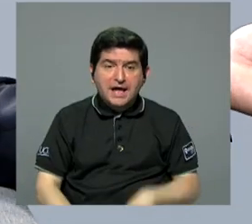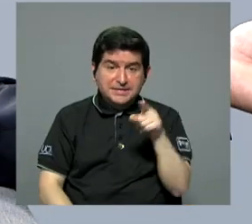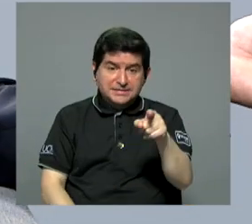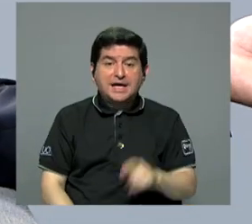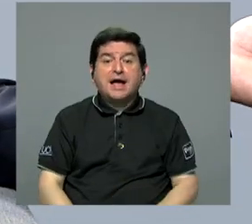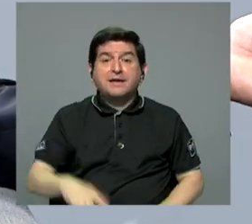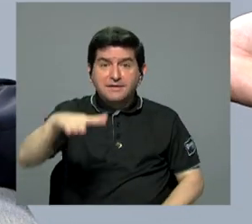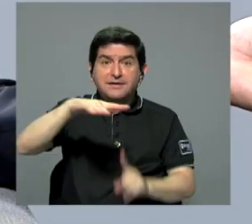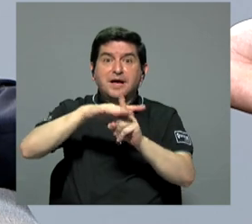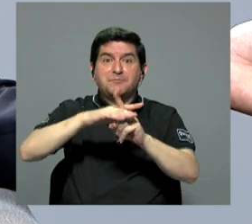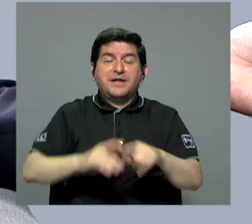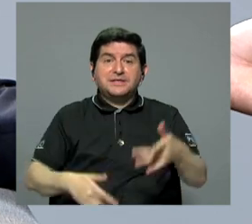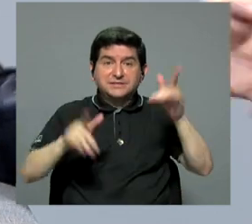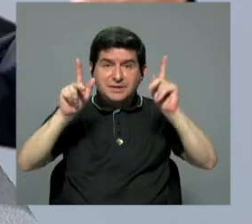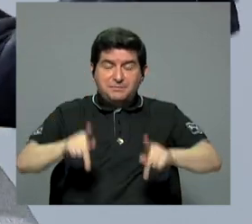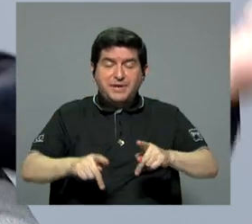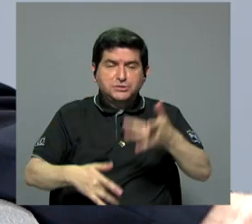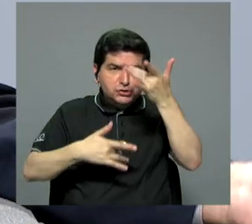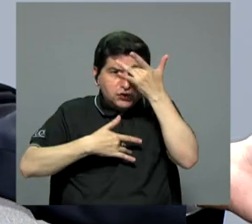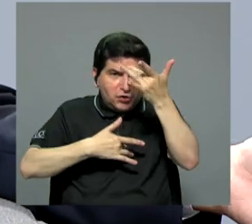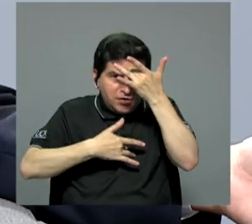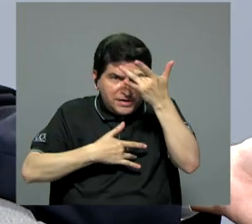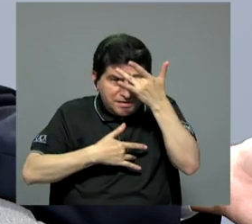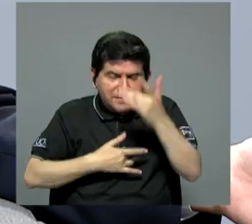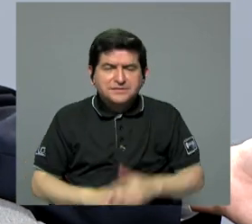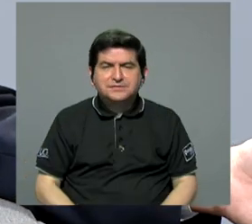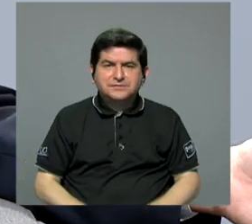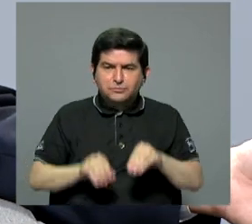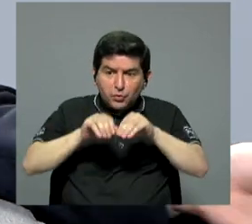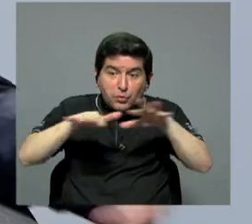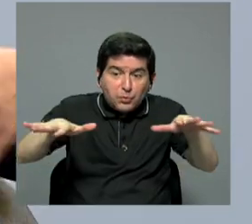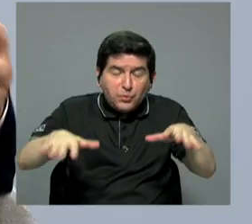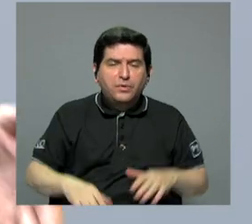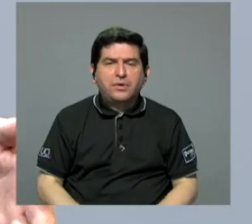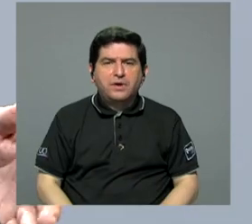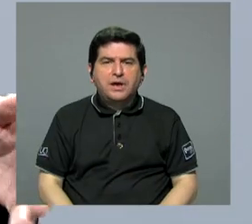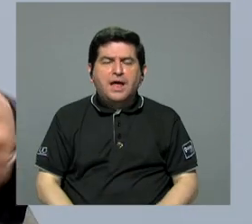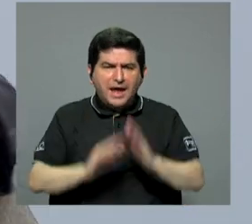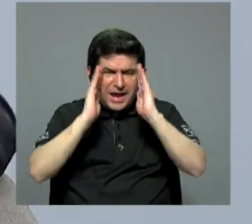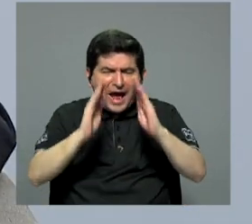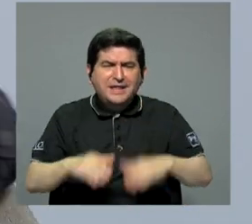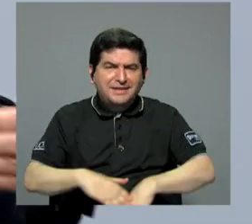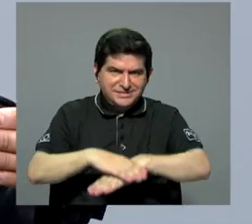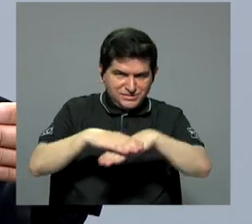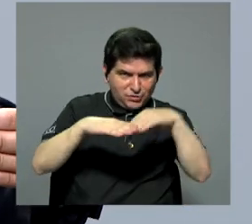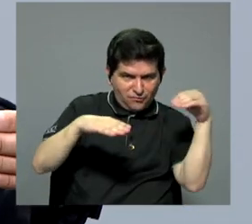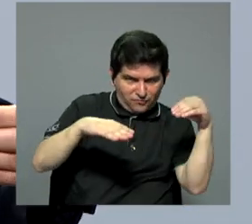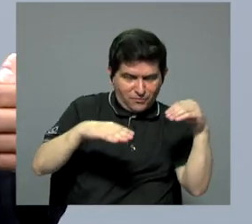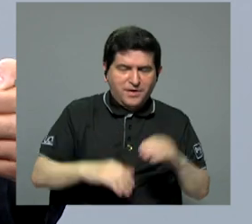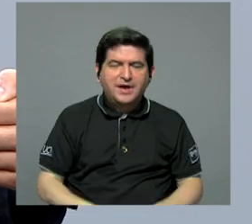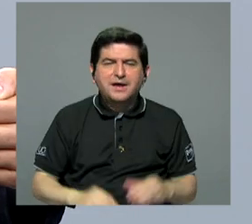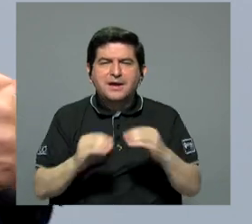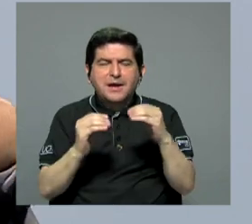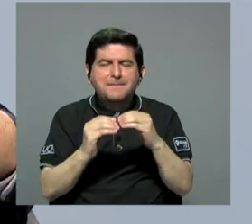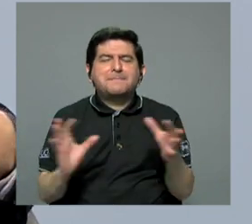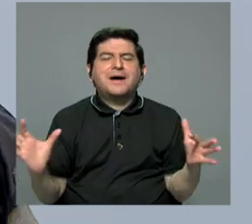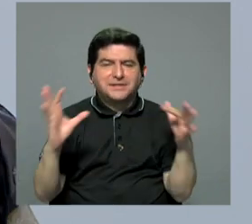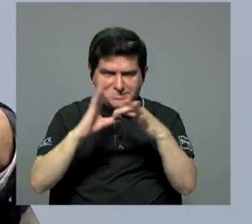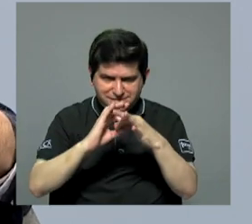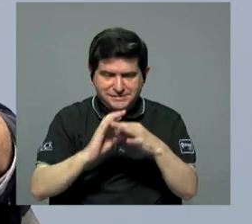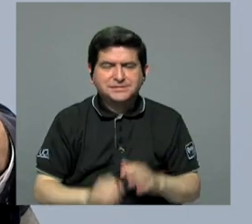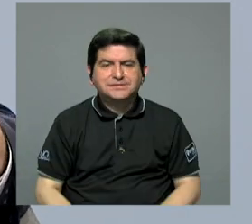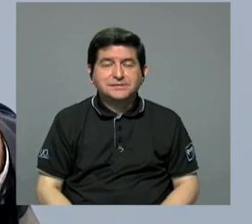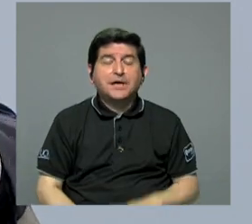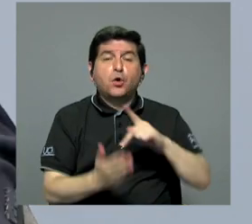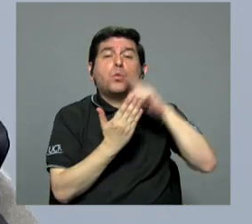Ahí es donde llegan precisamente los contagiados y ahí estamos de todas maneras. Entonces en la consulta externa que está más coordinada, más